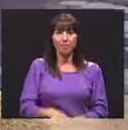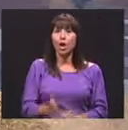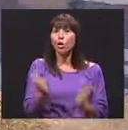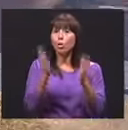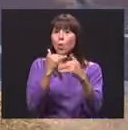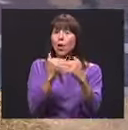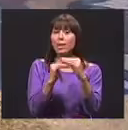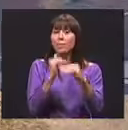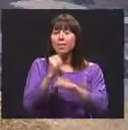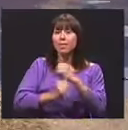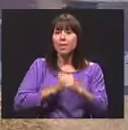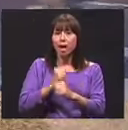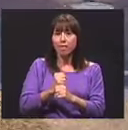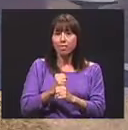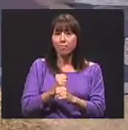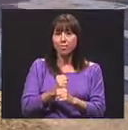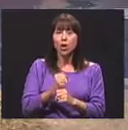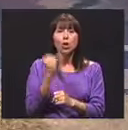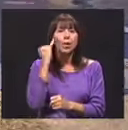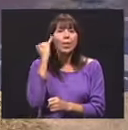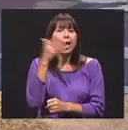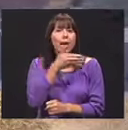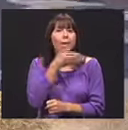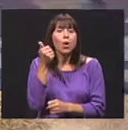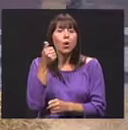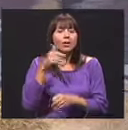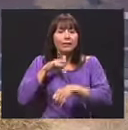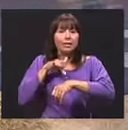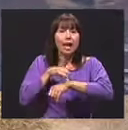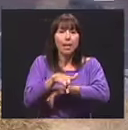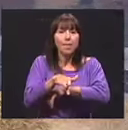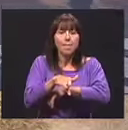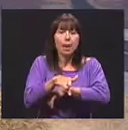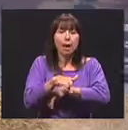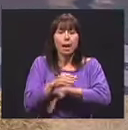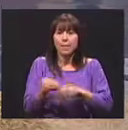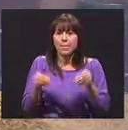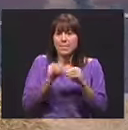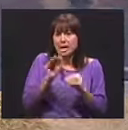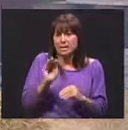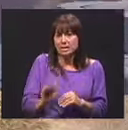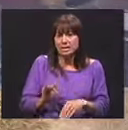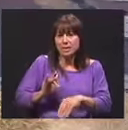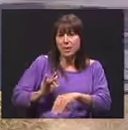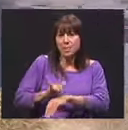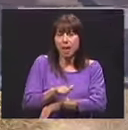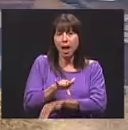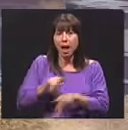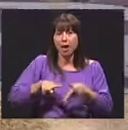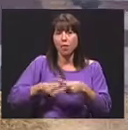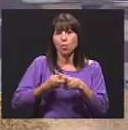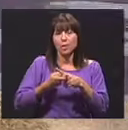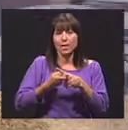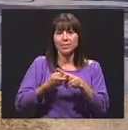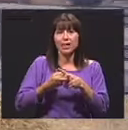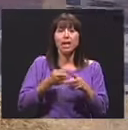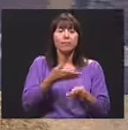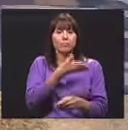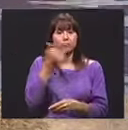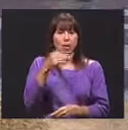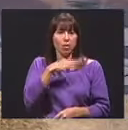edad. Lo ideal es empezar de una forma temprana, que entre más temprano se empiecen los tratamientos,